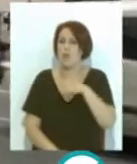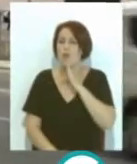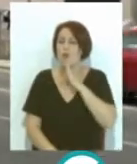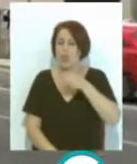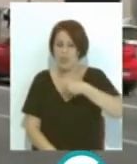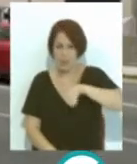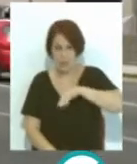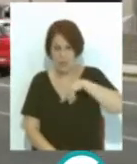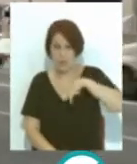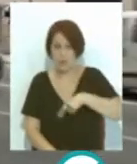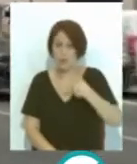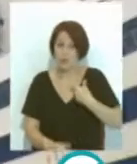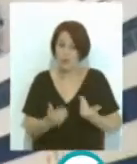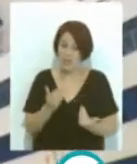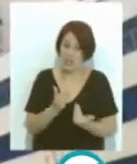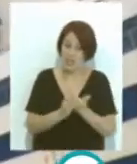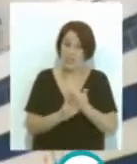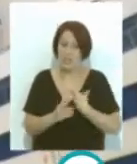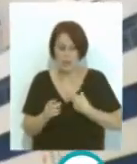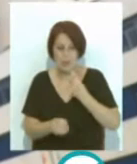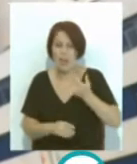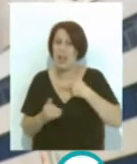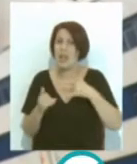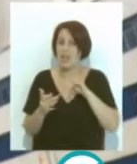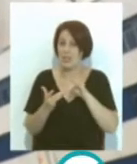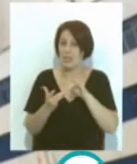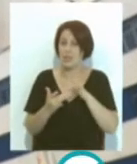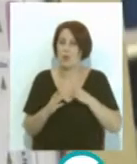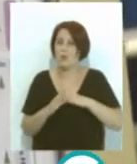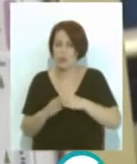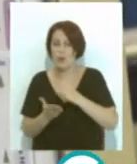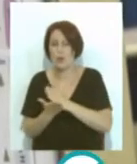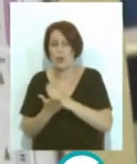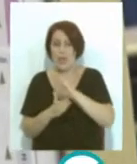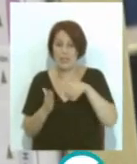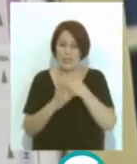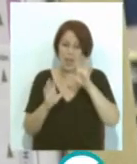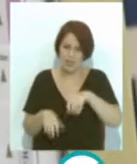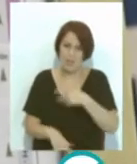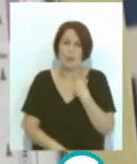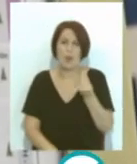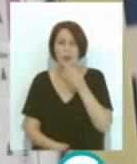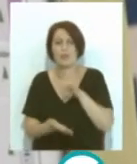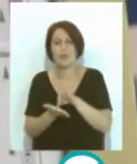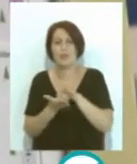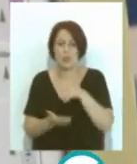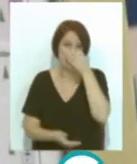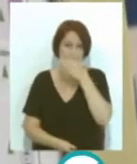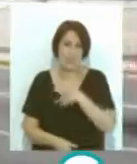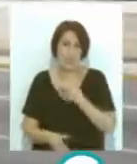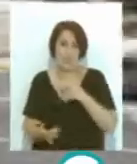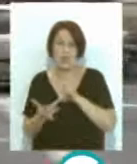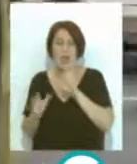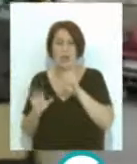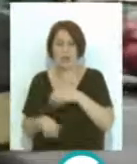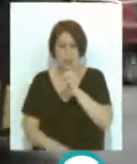la recuperación de salidas a primera hora en líneas de conexión con el puerto de Santa María y rota hacia Cádiz y la mejora en los servicios de Chiclana con Cádiz